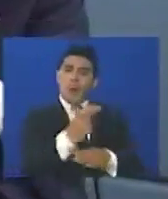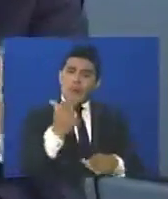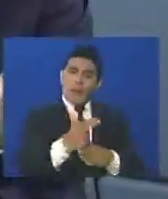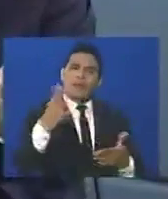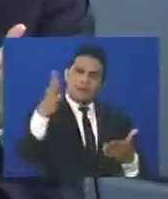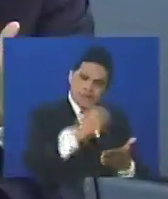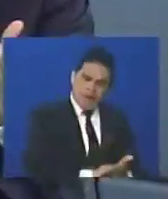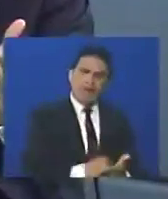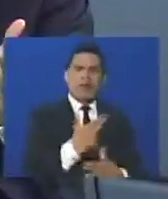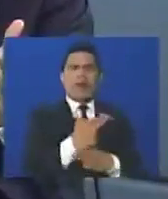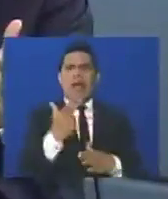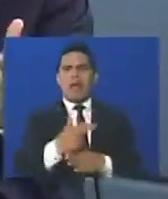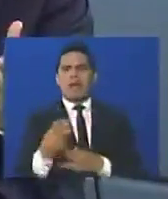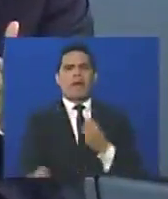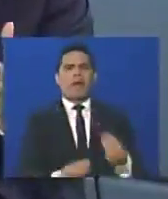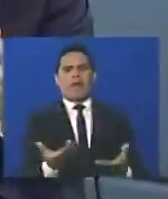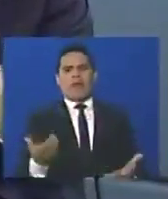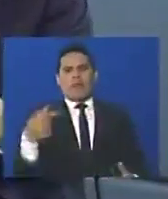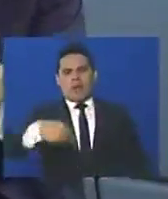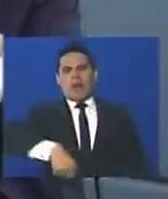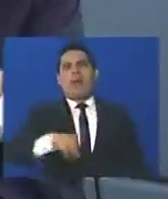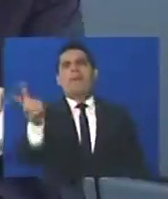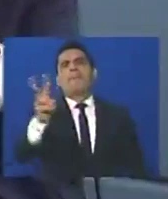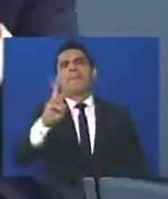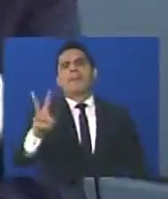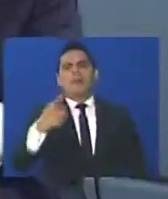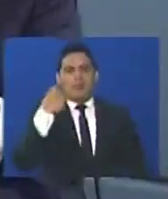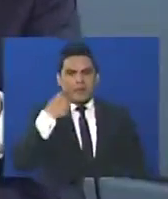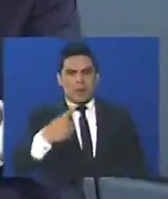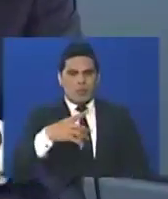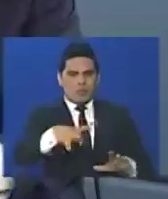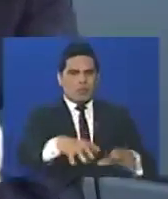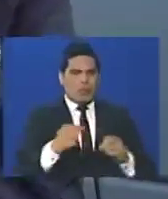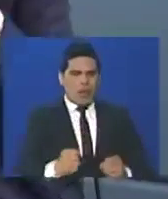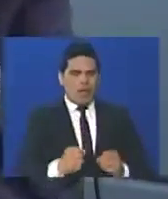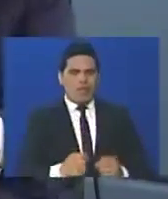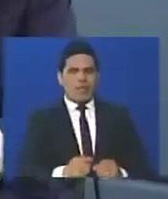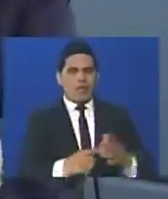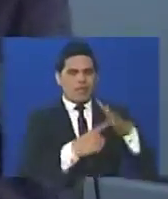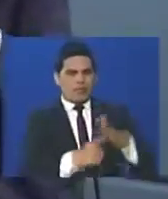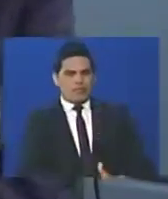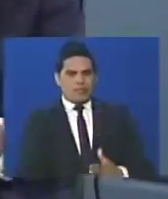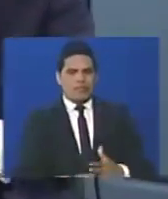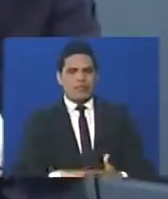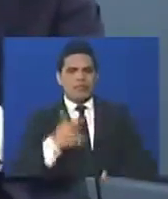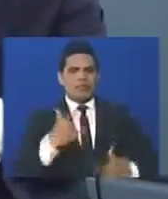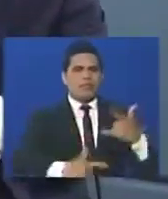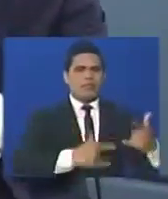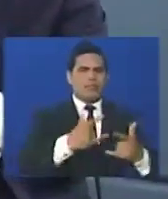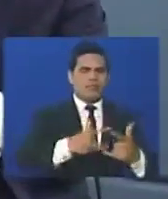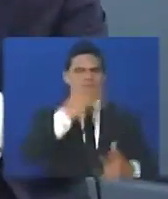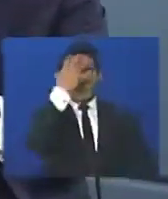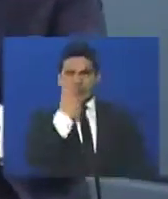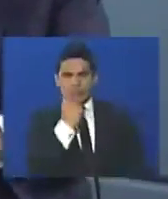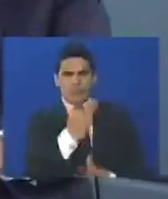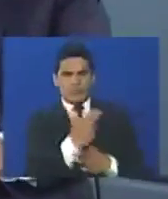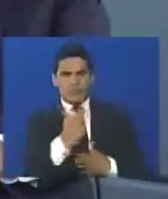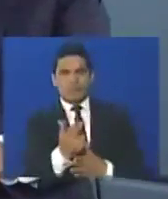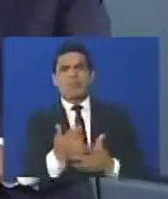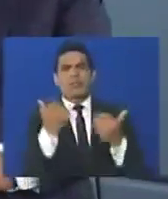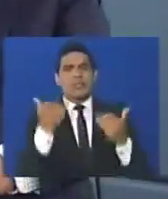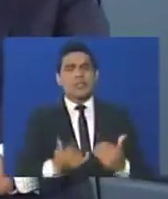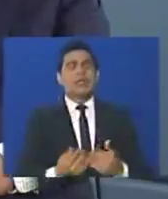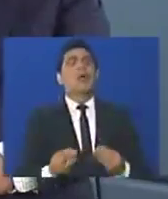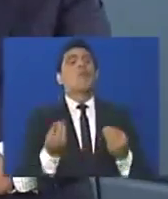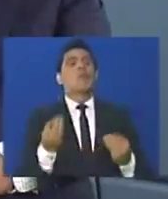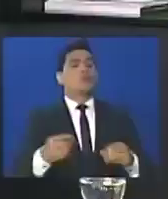no puede ser que Venezuela esté sitiada y tomada por bandas armadas de irregulares, y eso ya